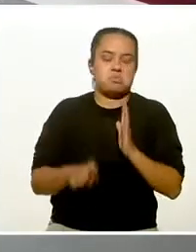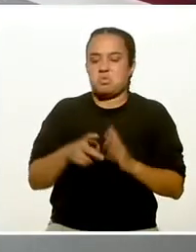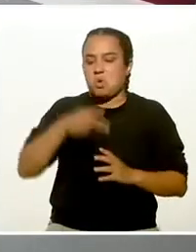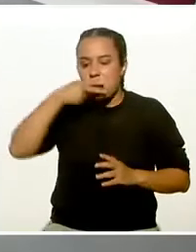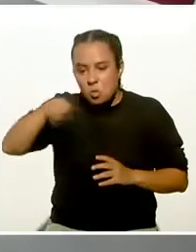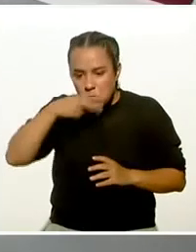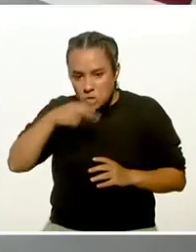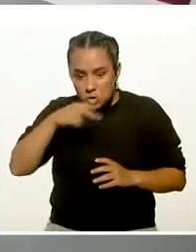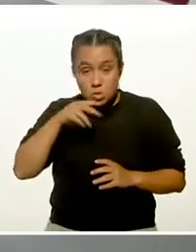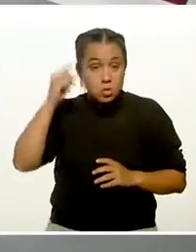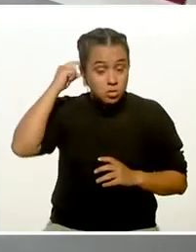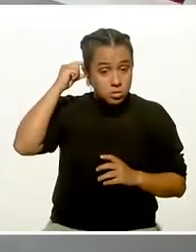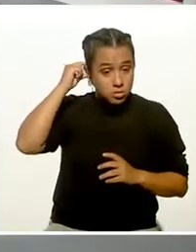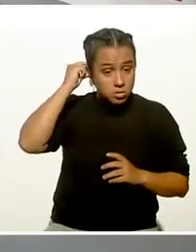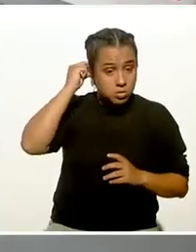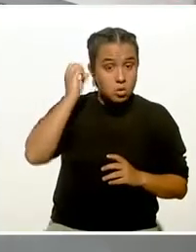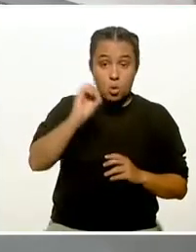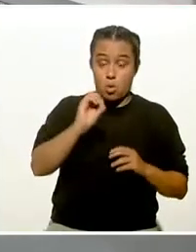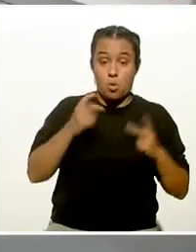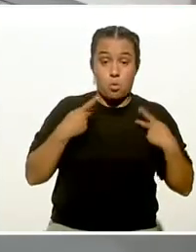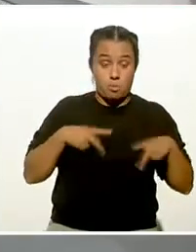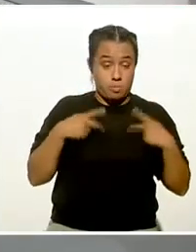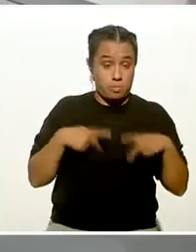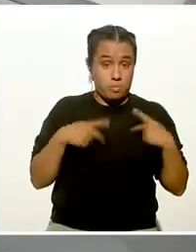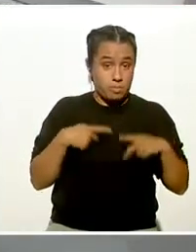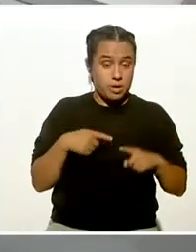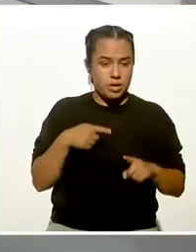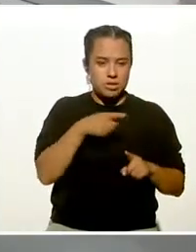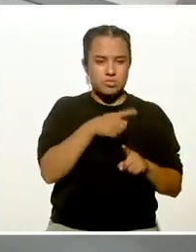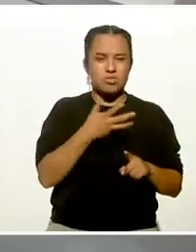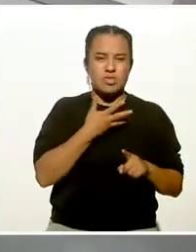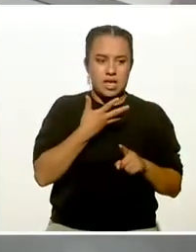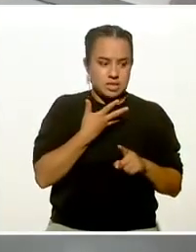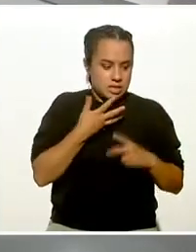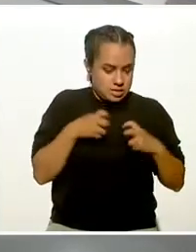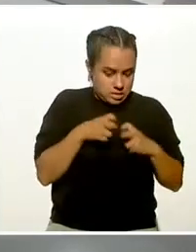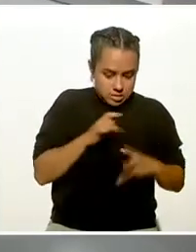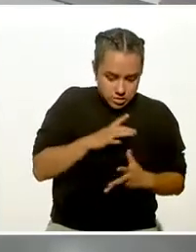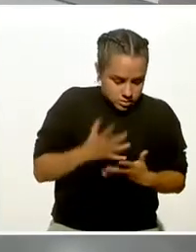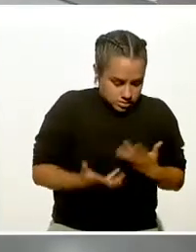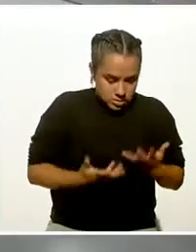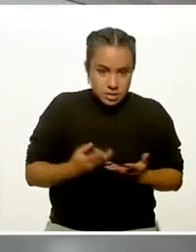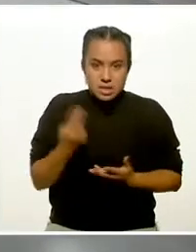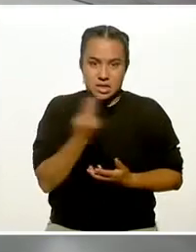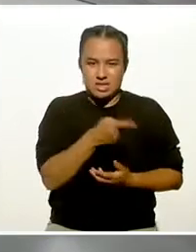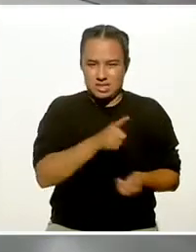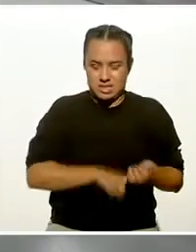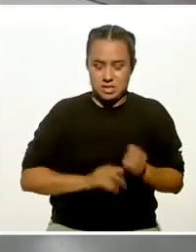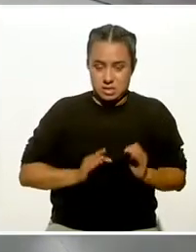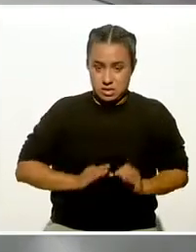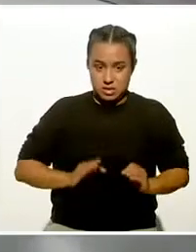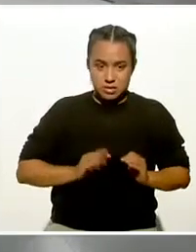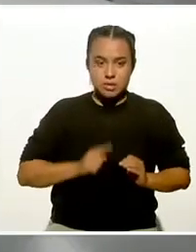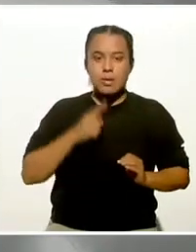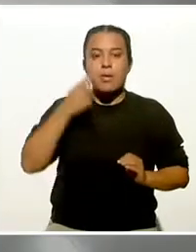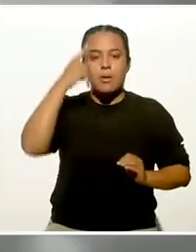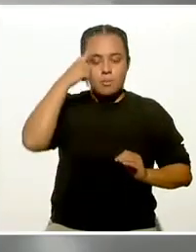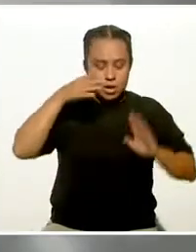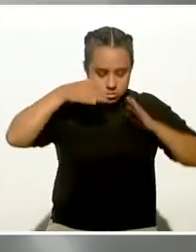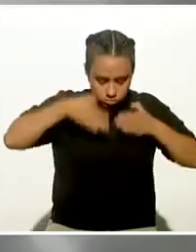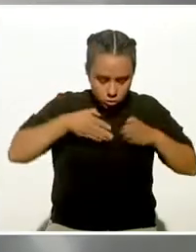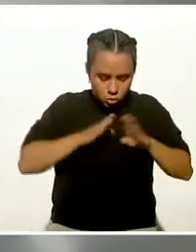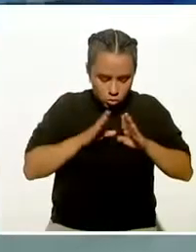para personas con problemas de ansiedad que necesitan relajarse para concentrarse en la respiración.